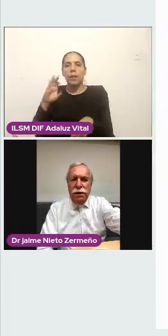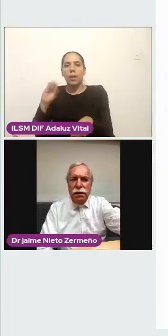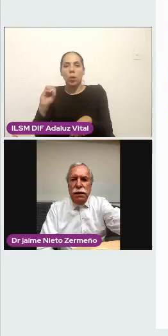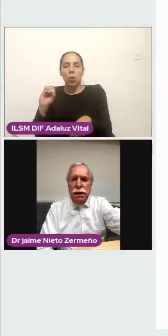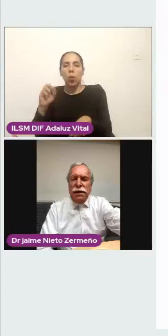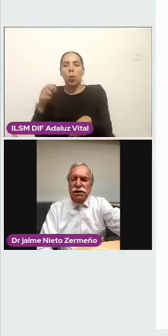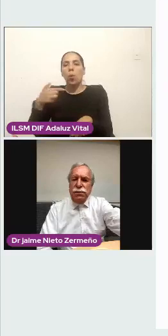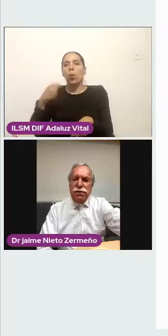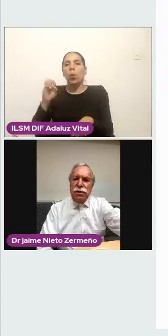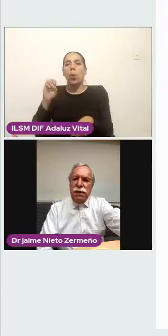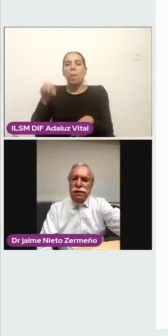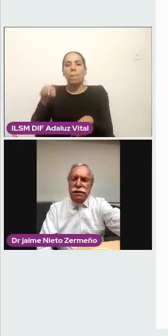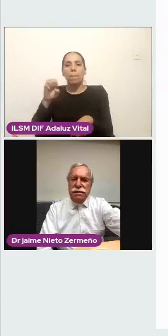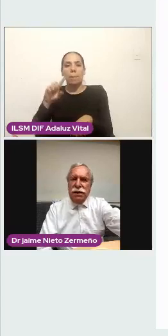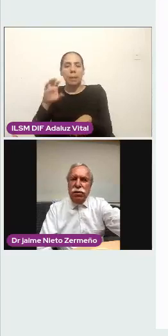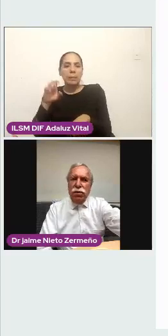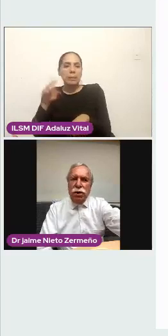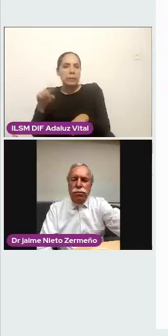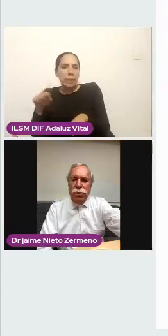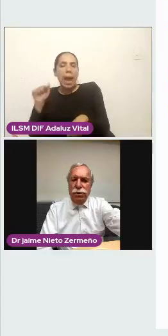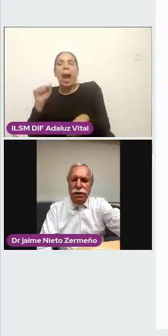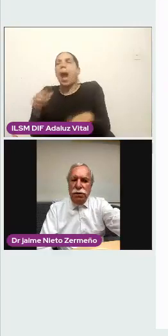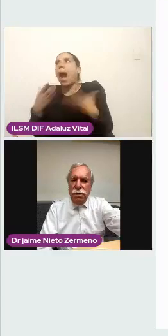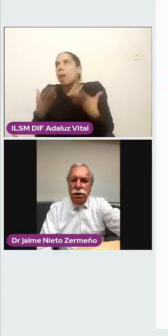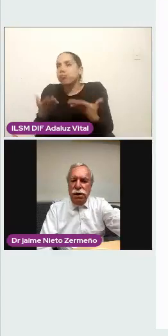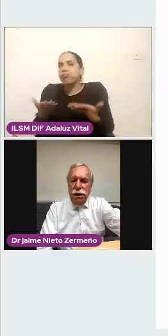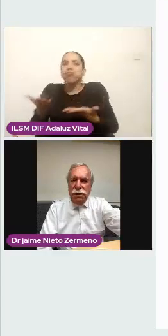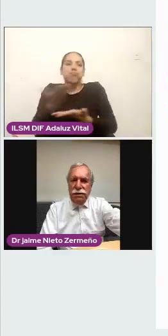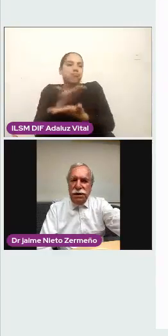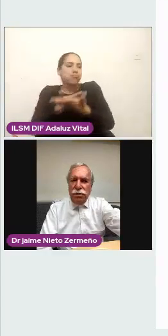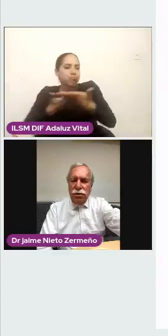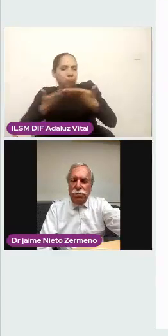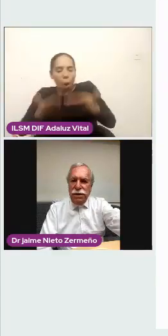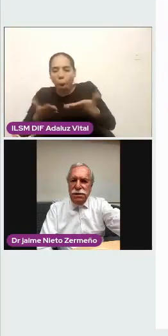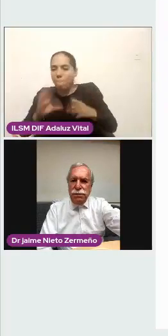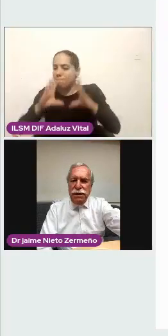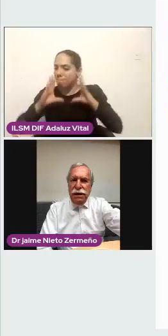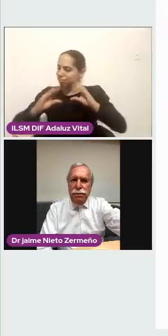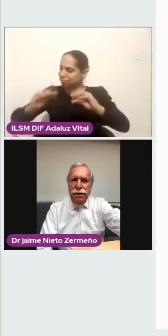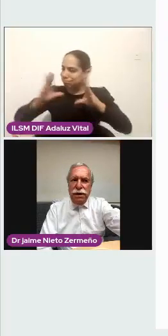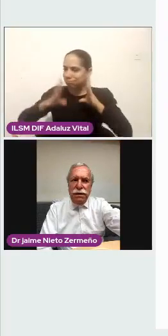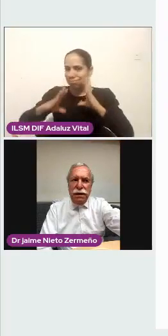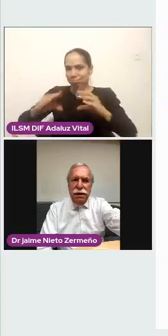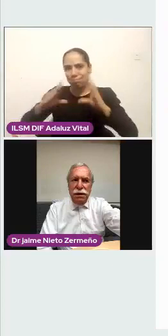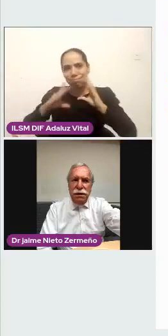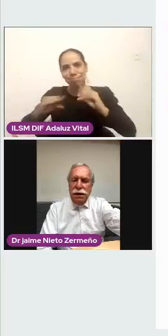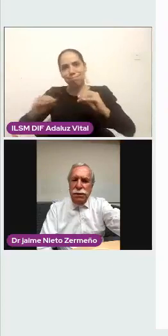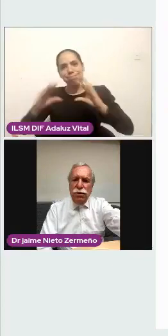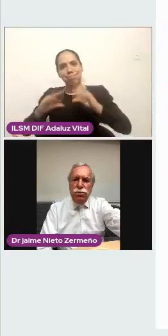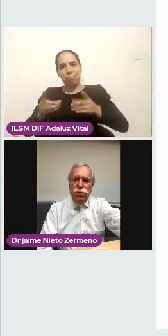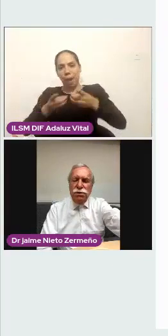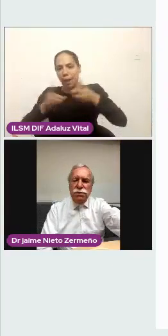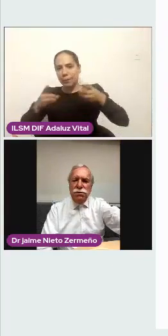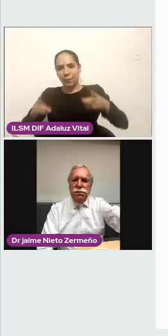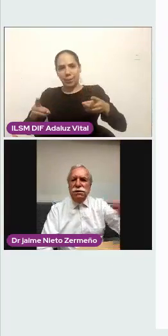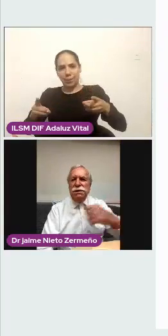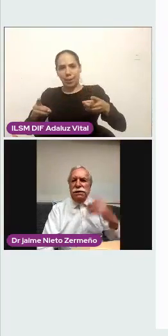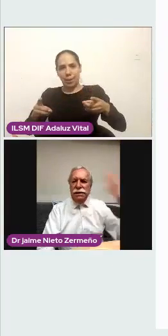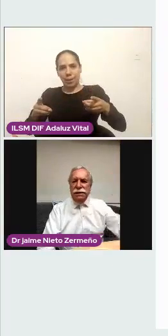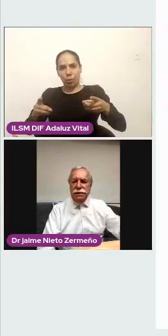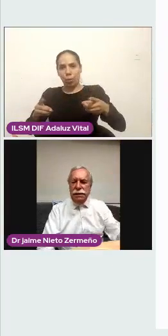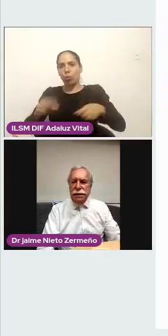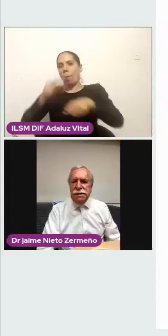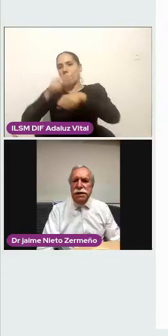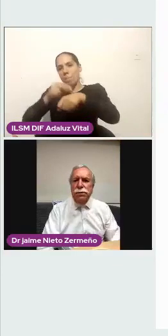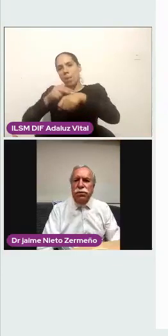de grandes personajes que se rodeó, que permitieron el desarrollo precisamente de la pediatría. Tenemos muchas cosas